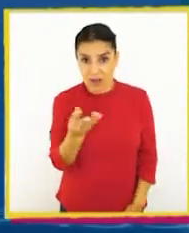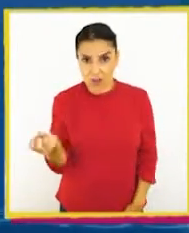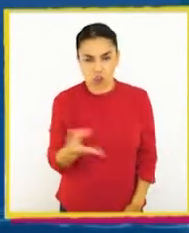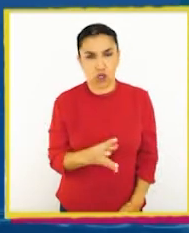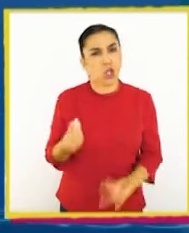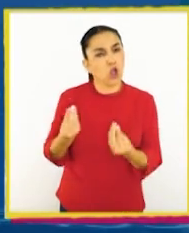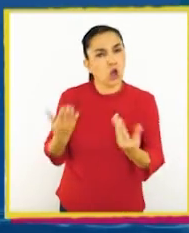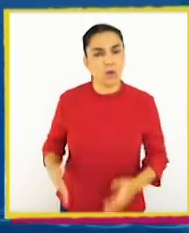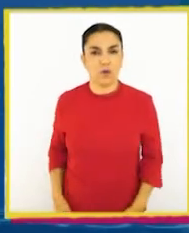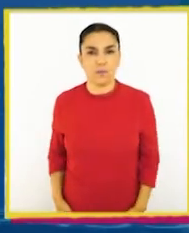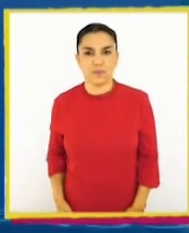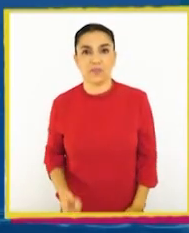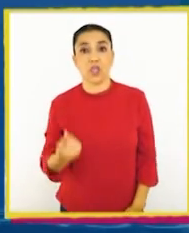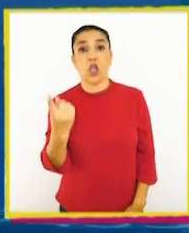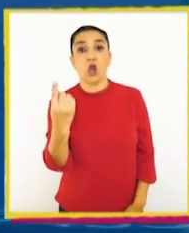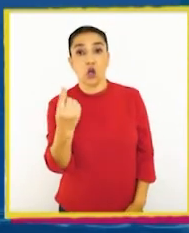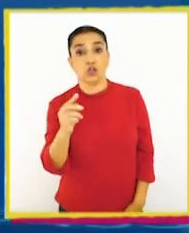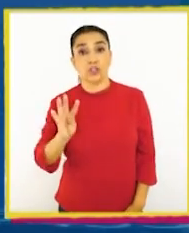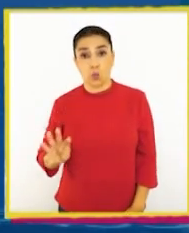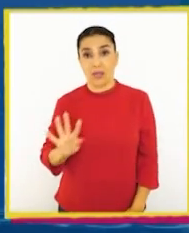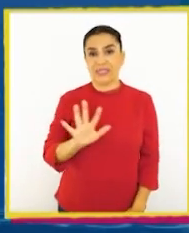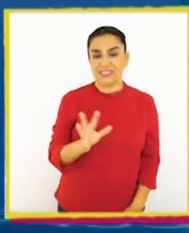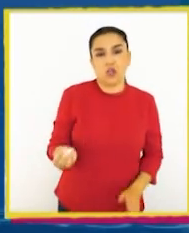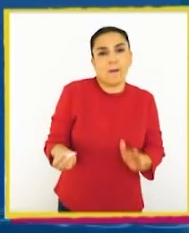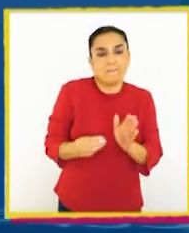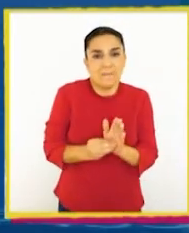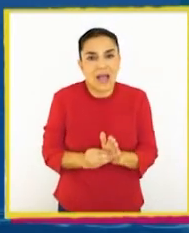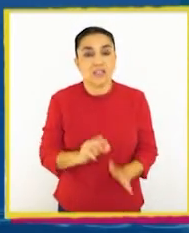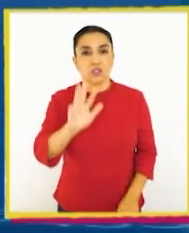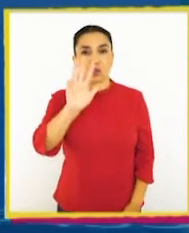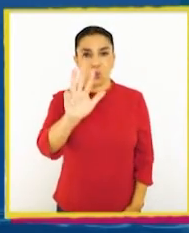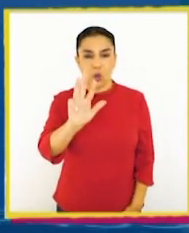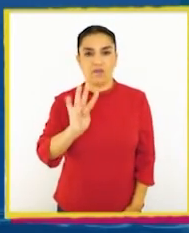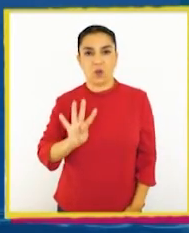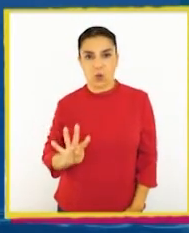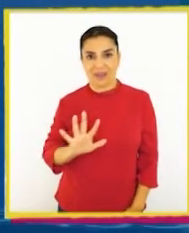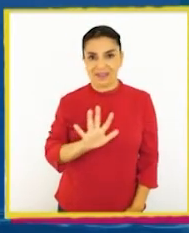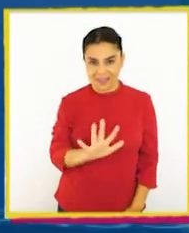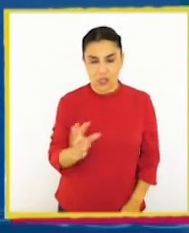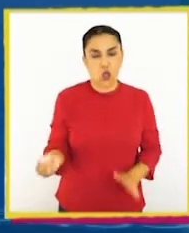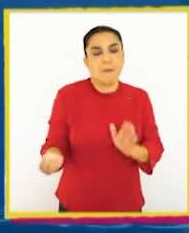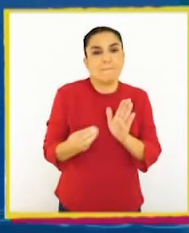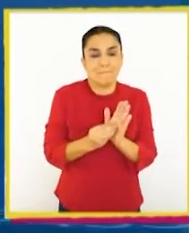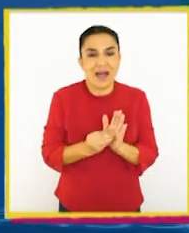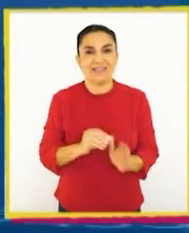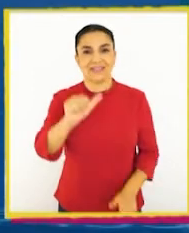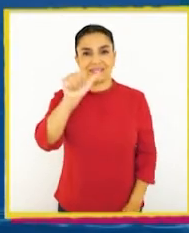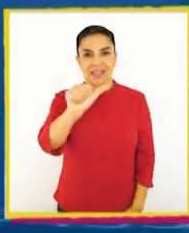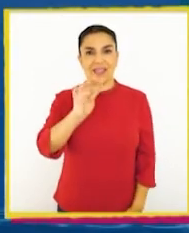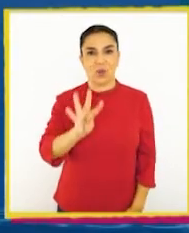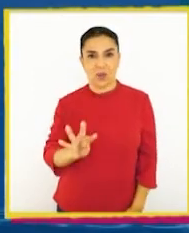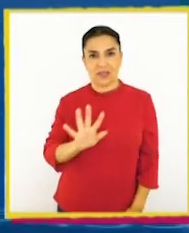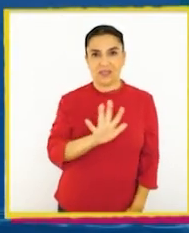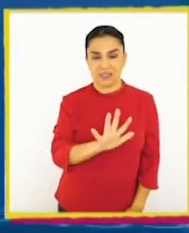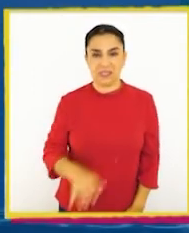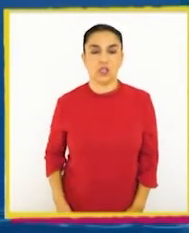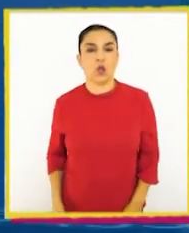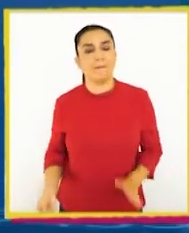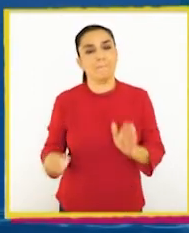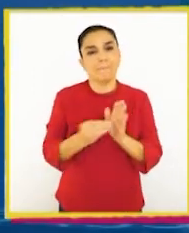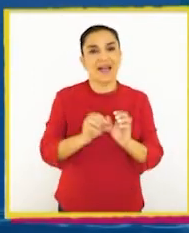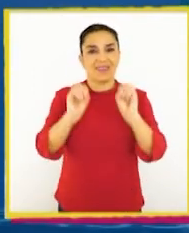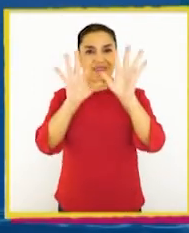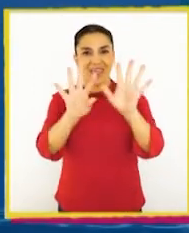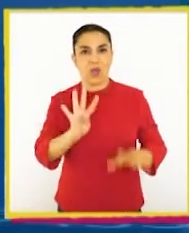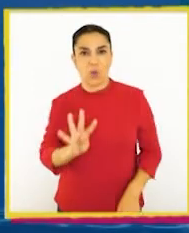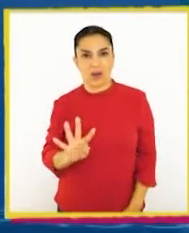Así. 11 cuarenta y cinco agos más nueve cuarenta cinco agos más seis cuarenta cinco agos más